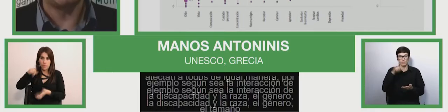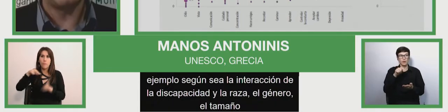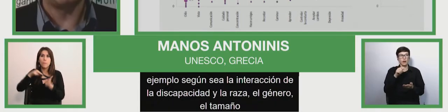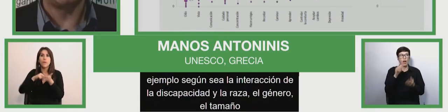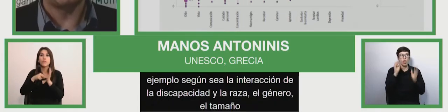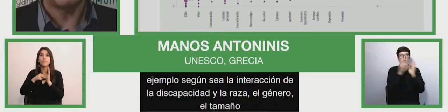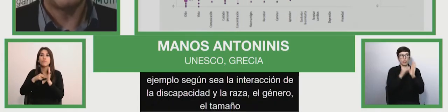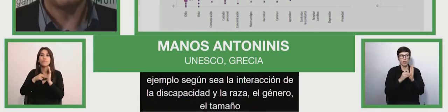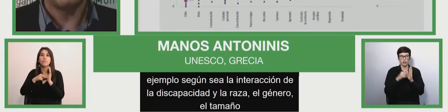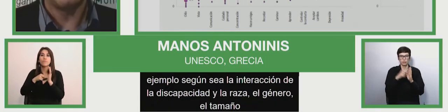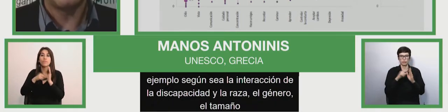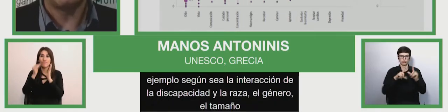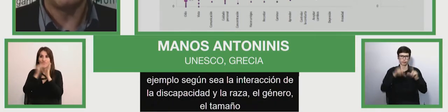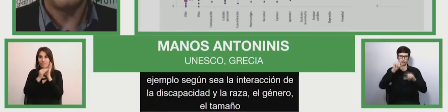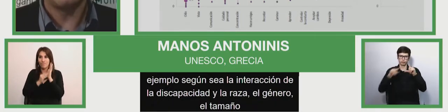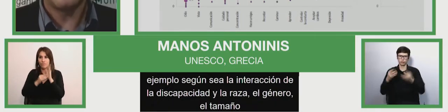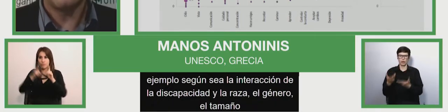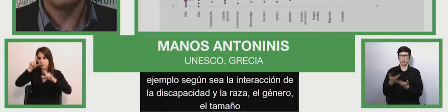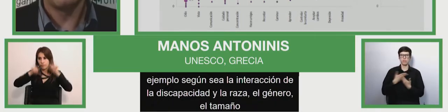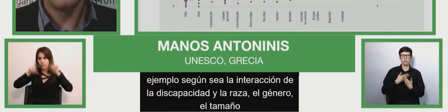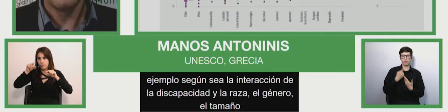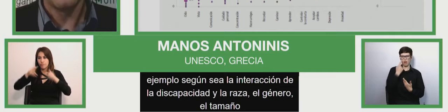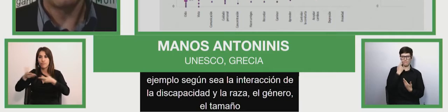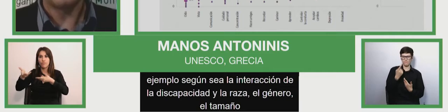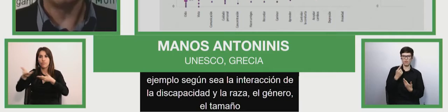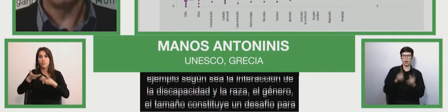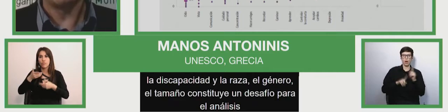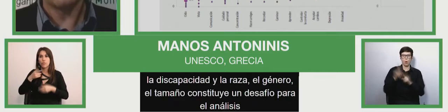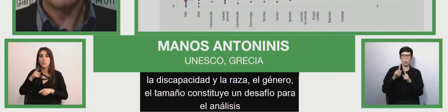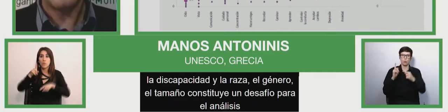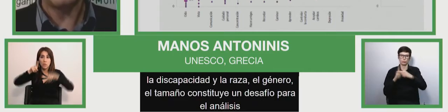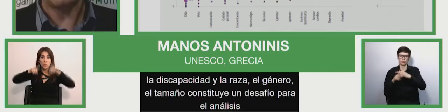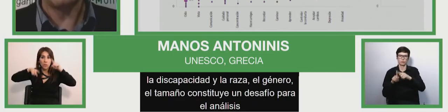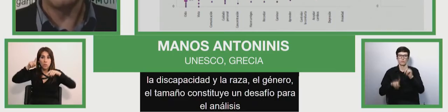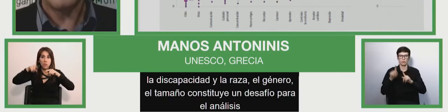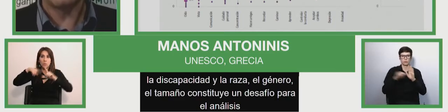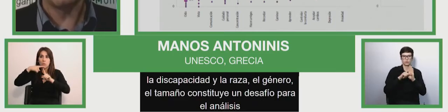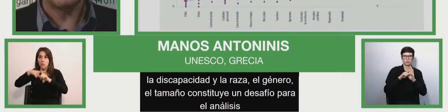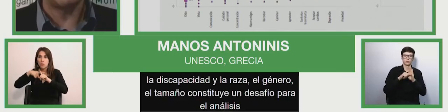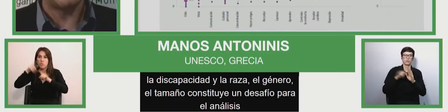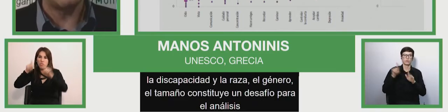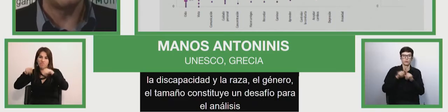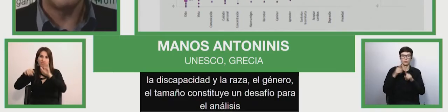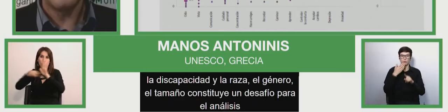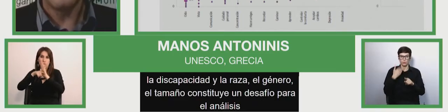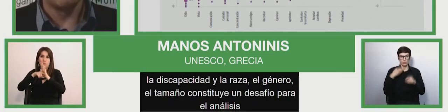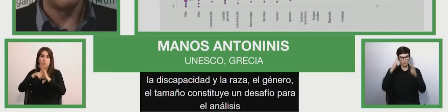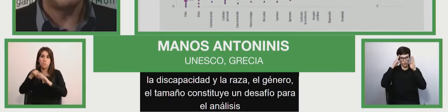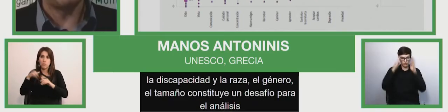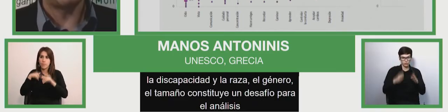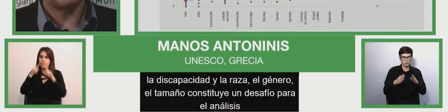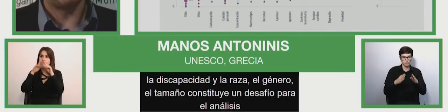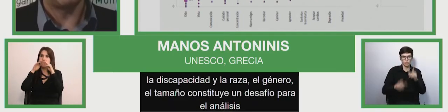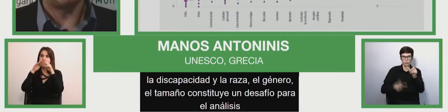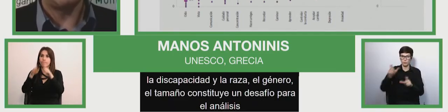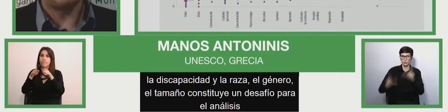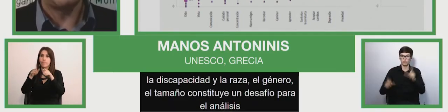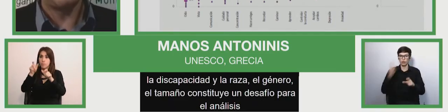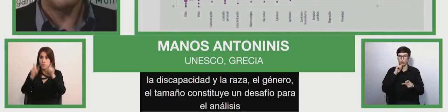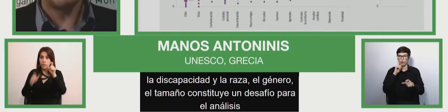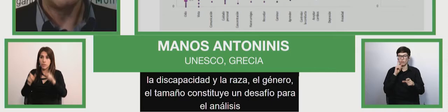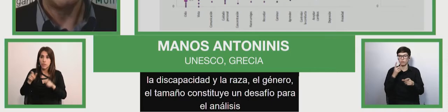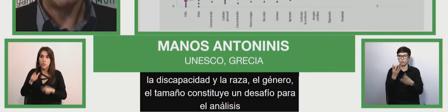análisis de las desventajas interrelacionadas. Cuando se enfoca la atención en personas que reúnen múltiples características